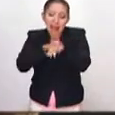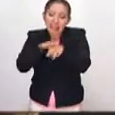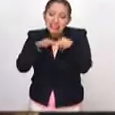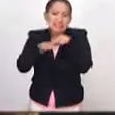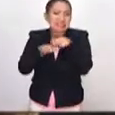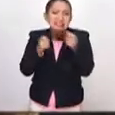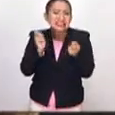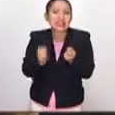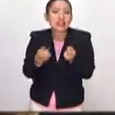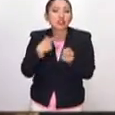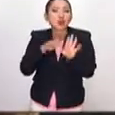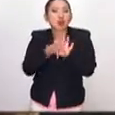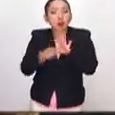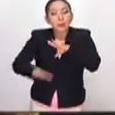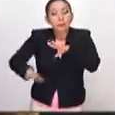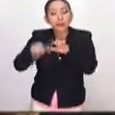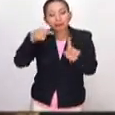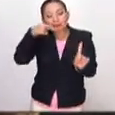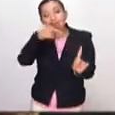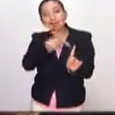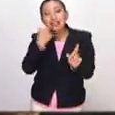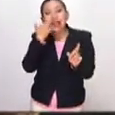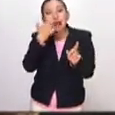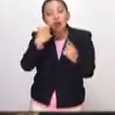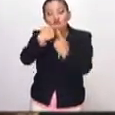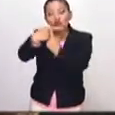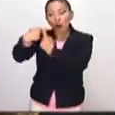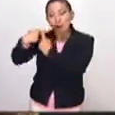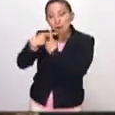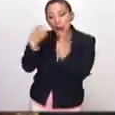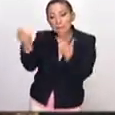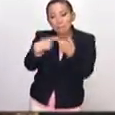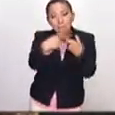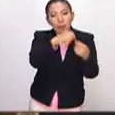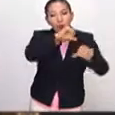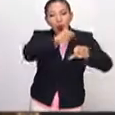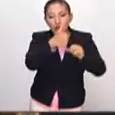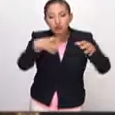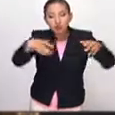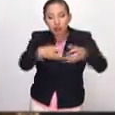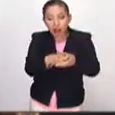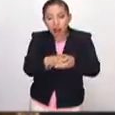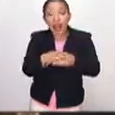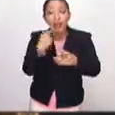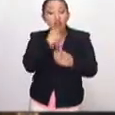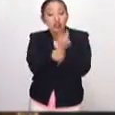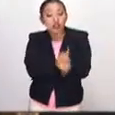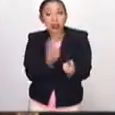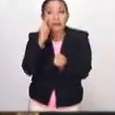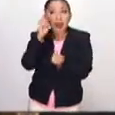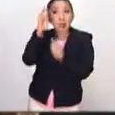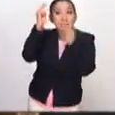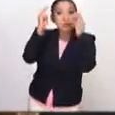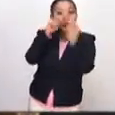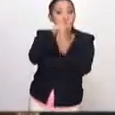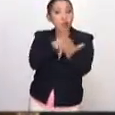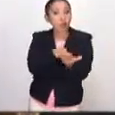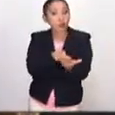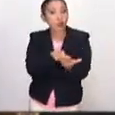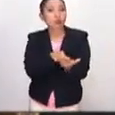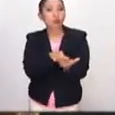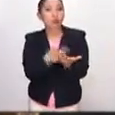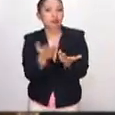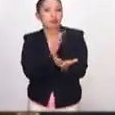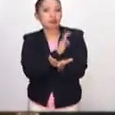lo ponemos como elemento central porque queremos sumar con otros, ¿no? Y entonces que los niños vean que el museo es un espacio